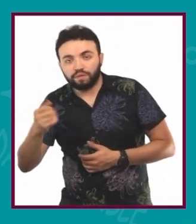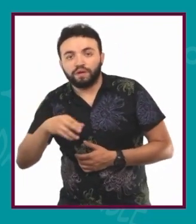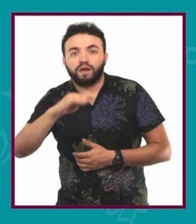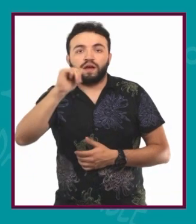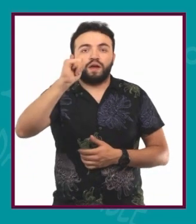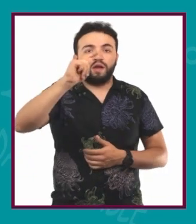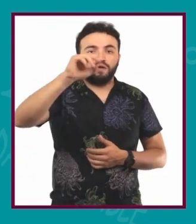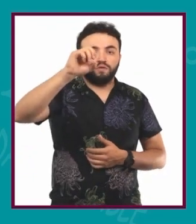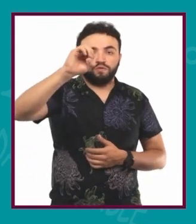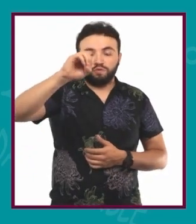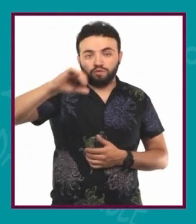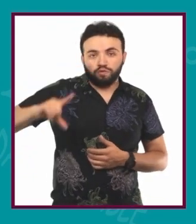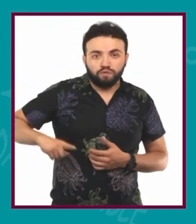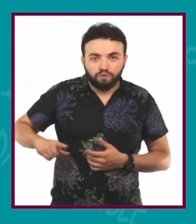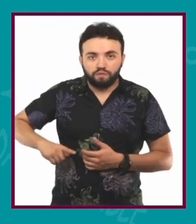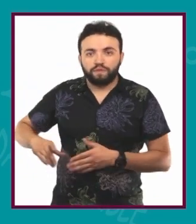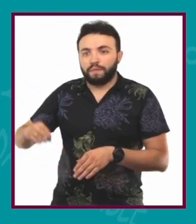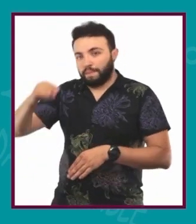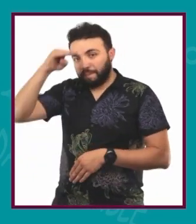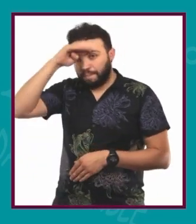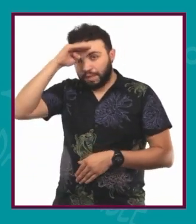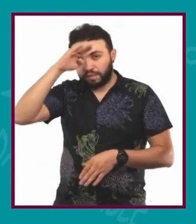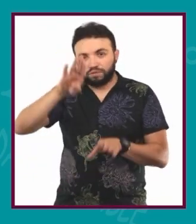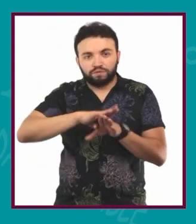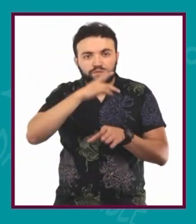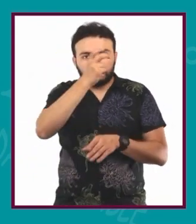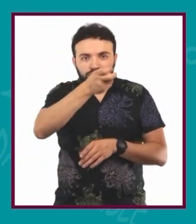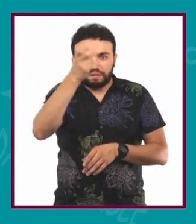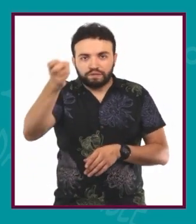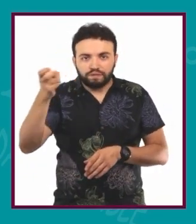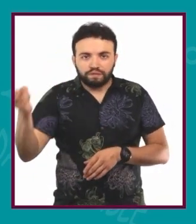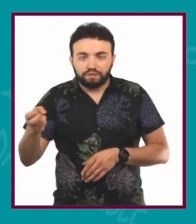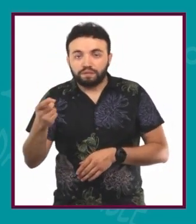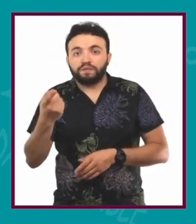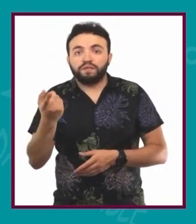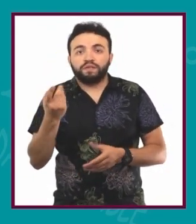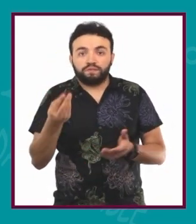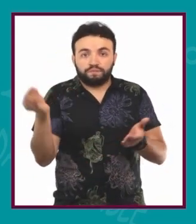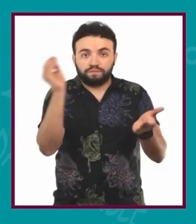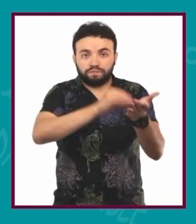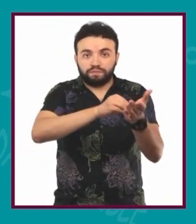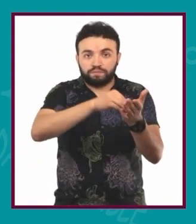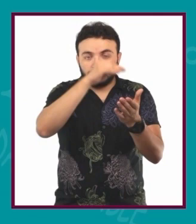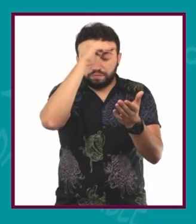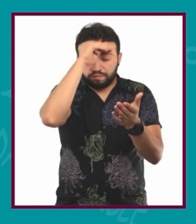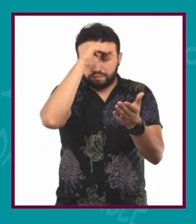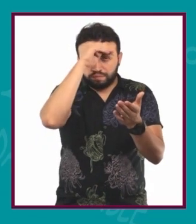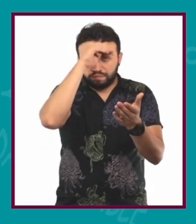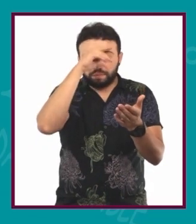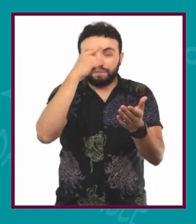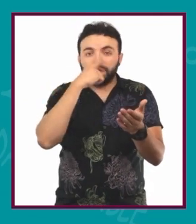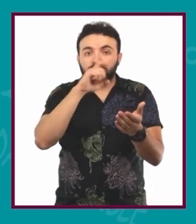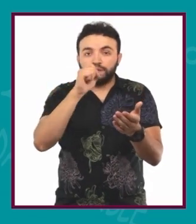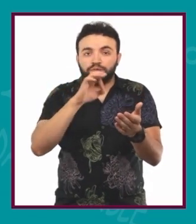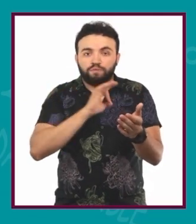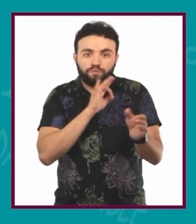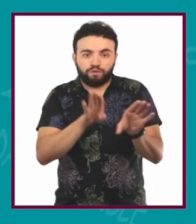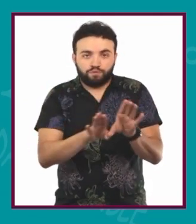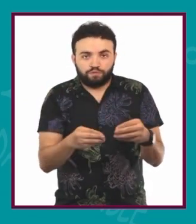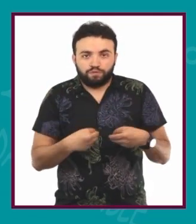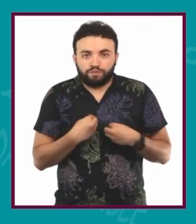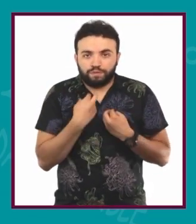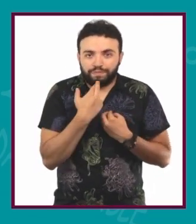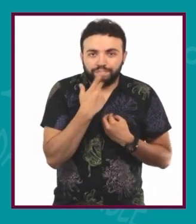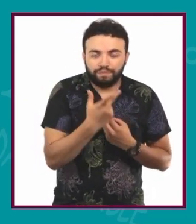el pensamiento autónomo, crítico, es justamente poner nuestro pensamiento al servicio de la posibilidad de la